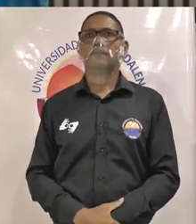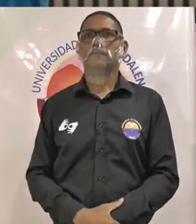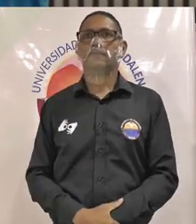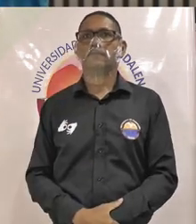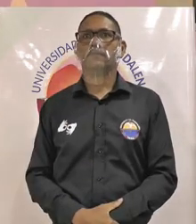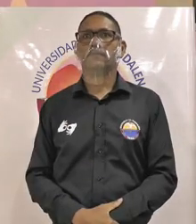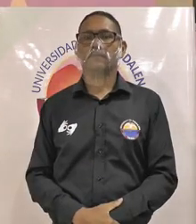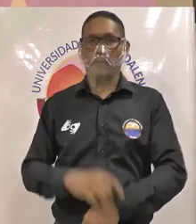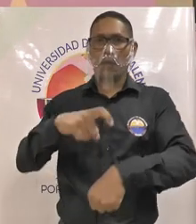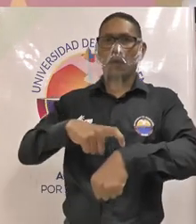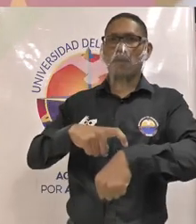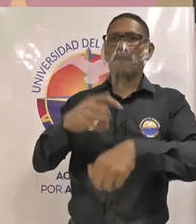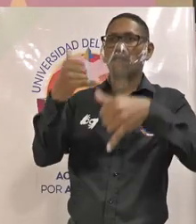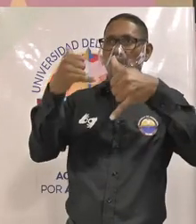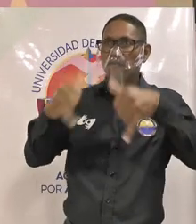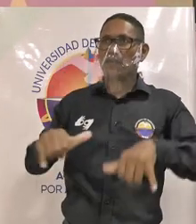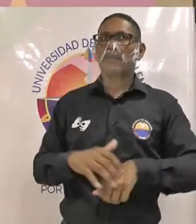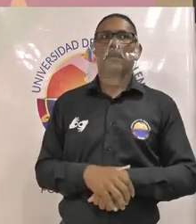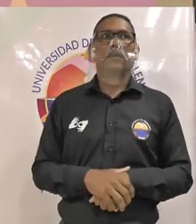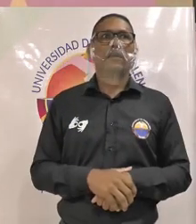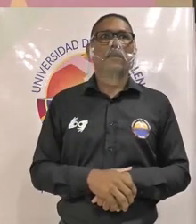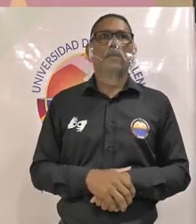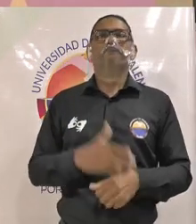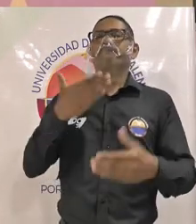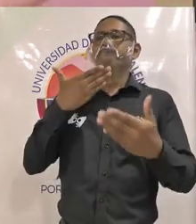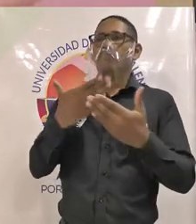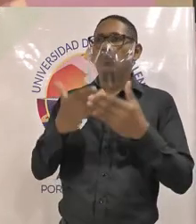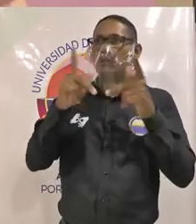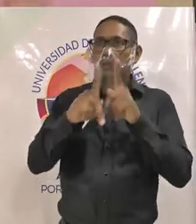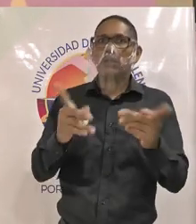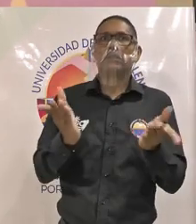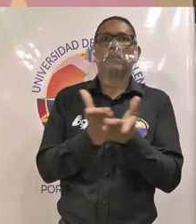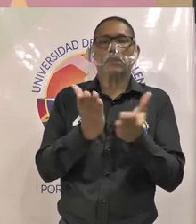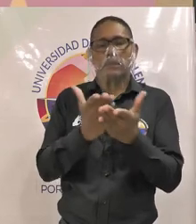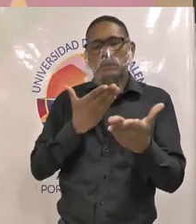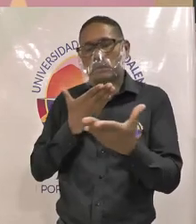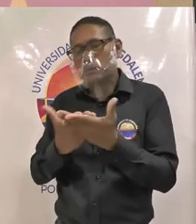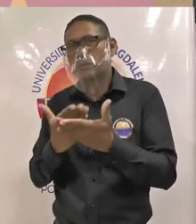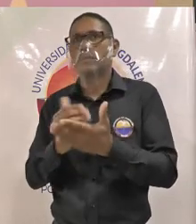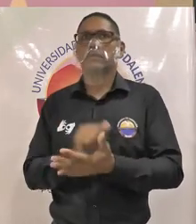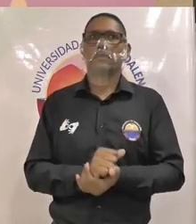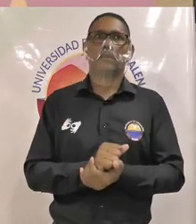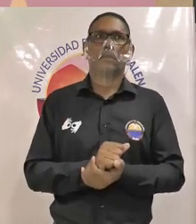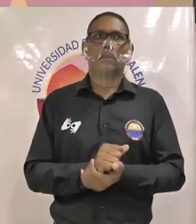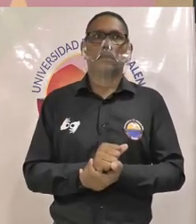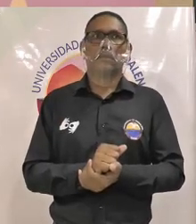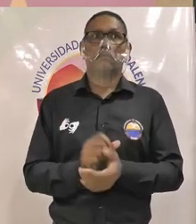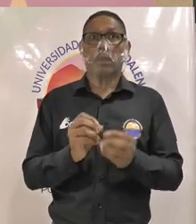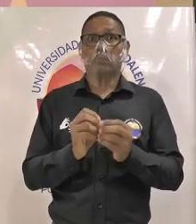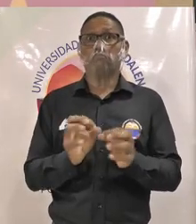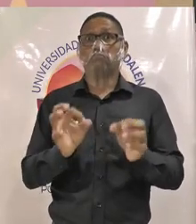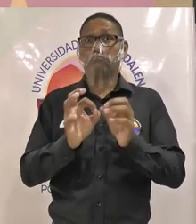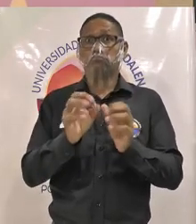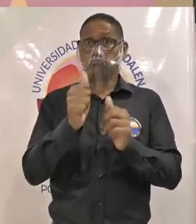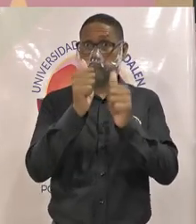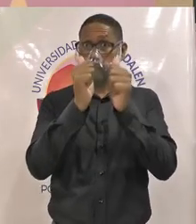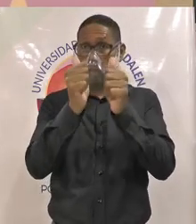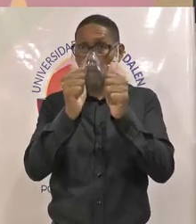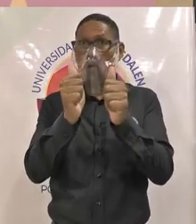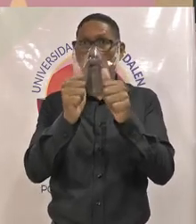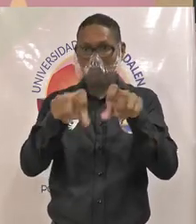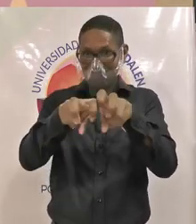agotado bueno gracias señoras estudiantes destacar resaltar la manera como ustedes